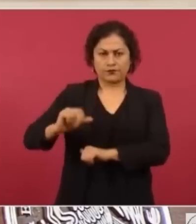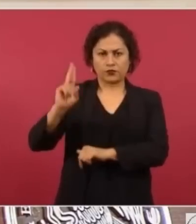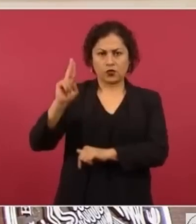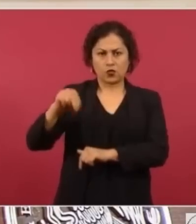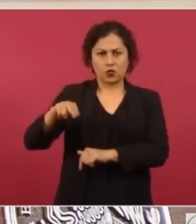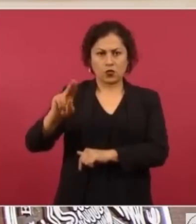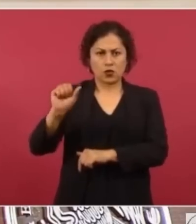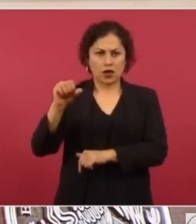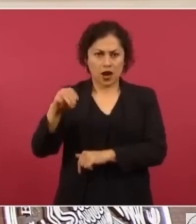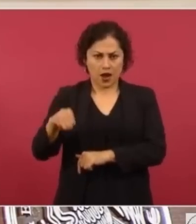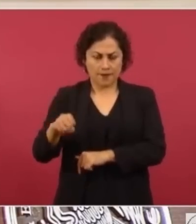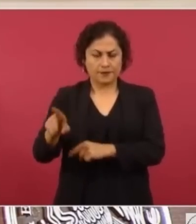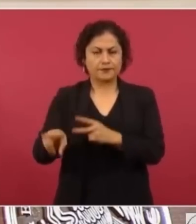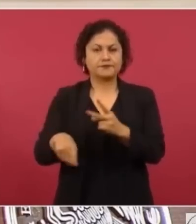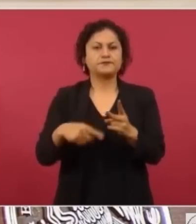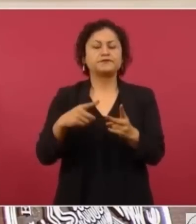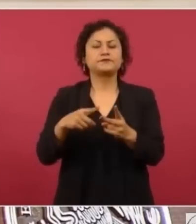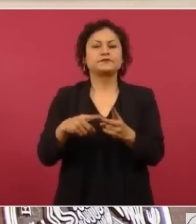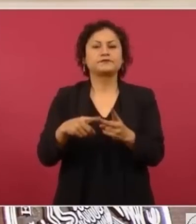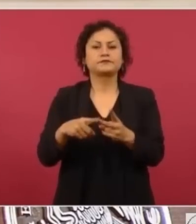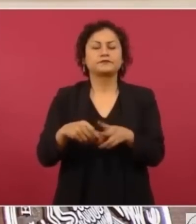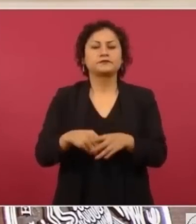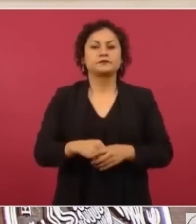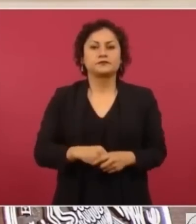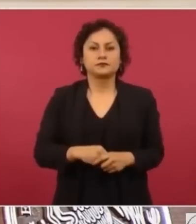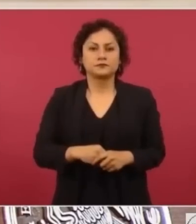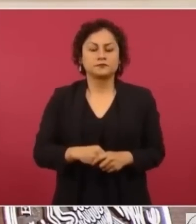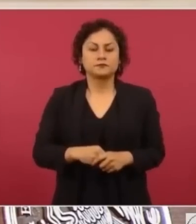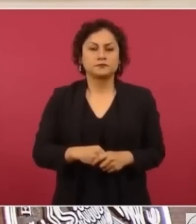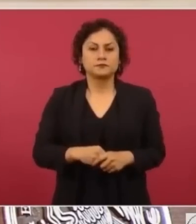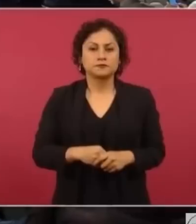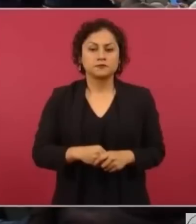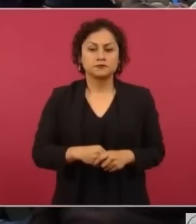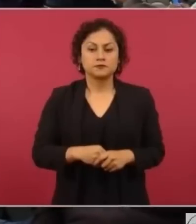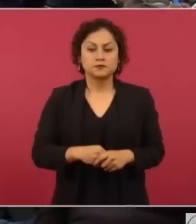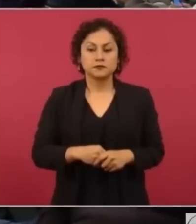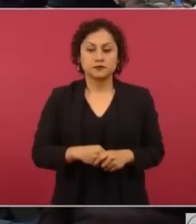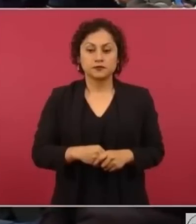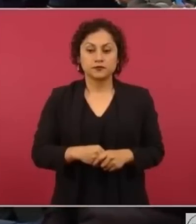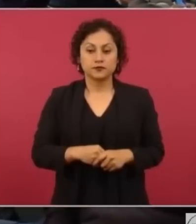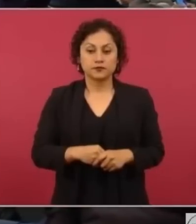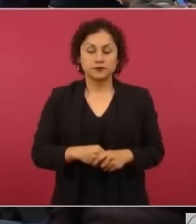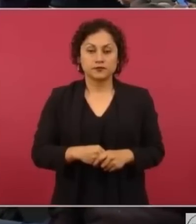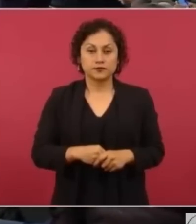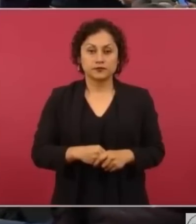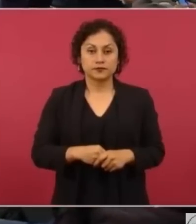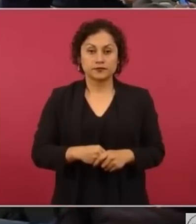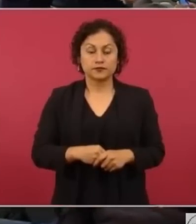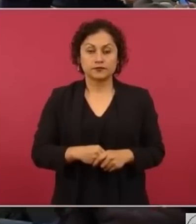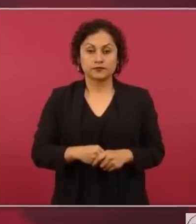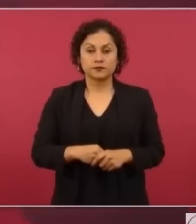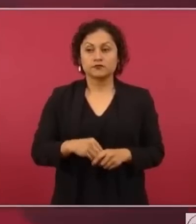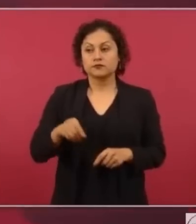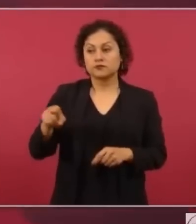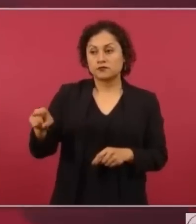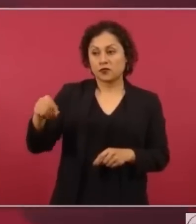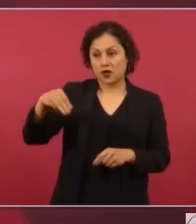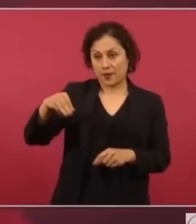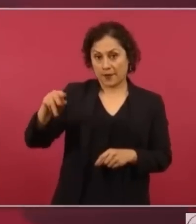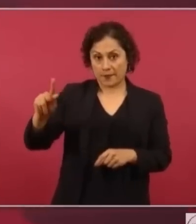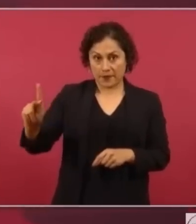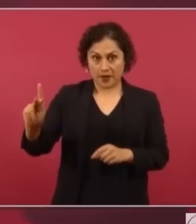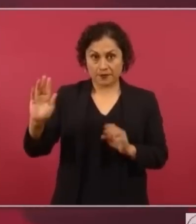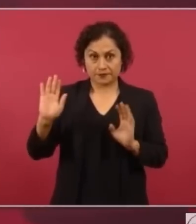lo que resuelva el Ministerio Público.